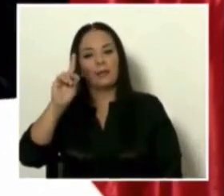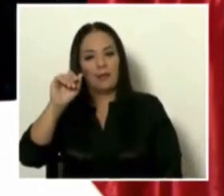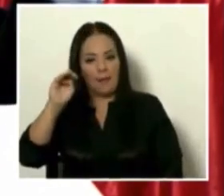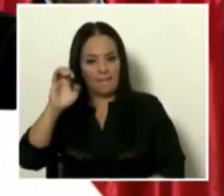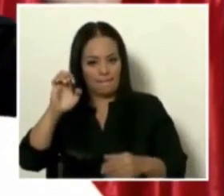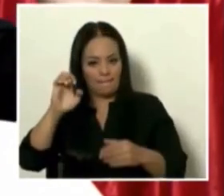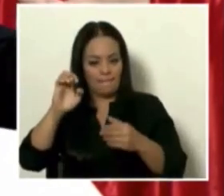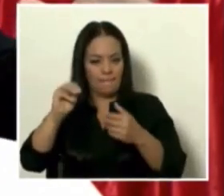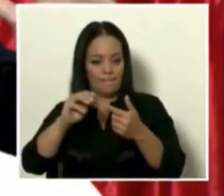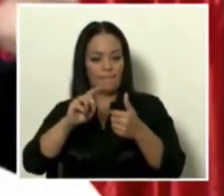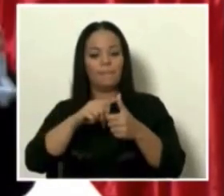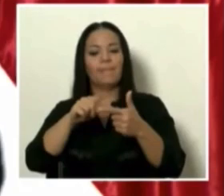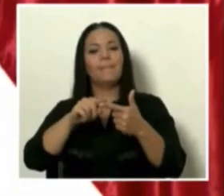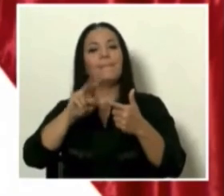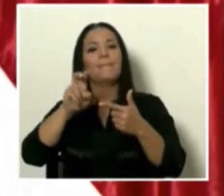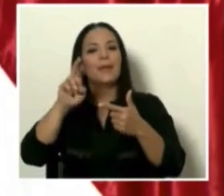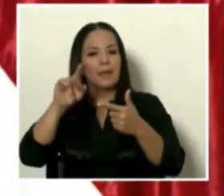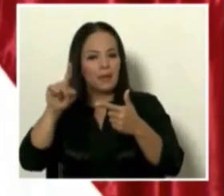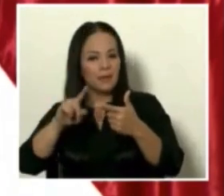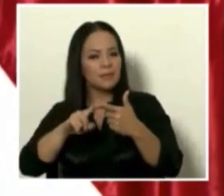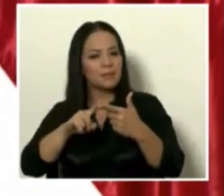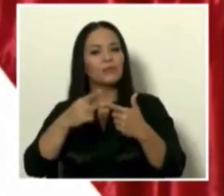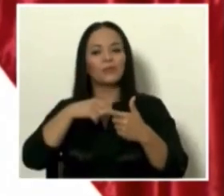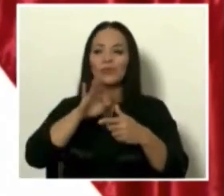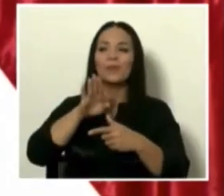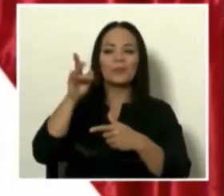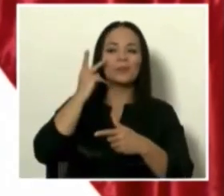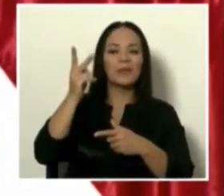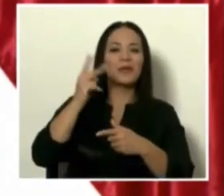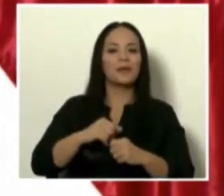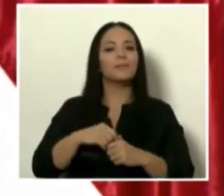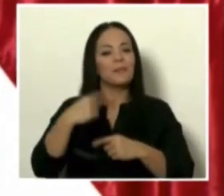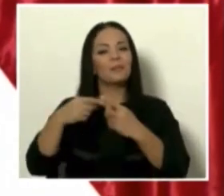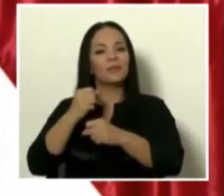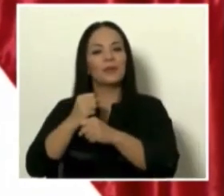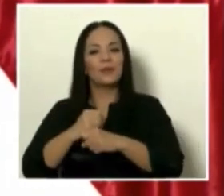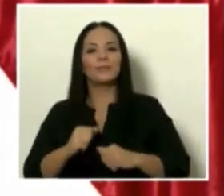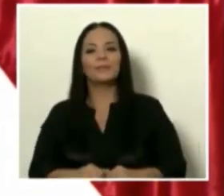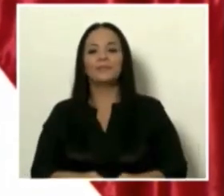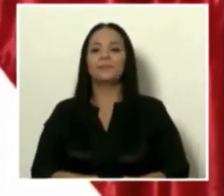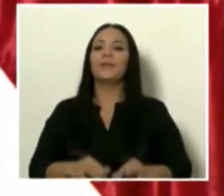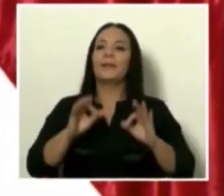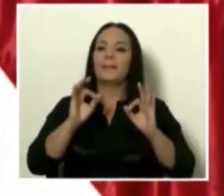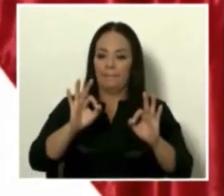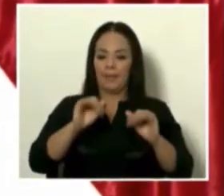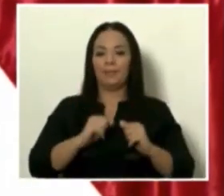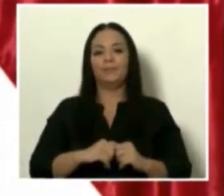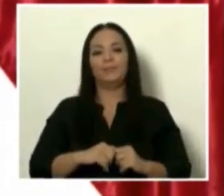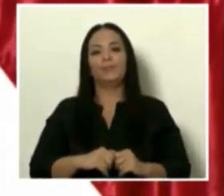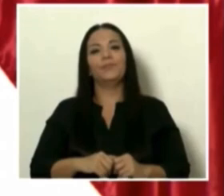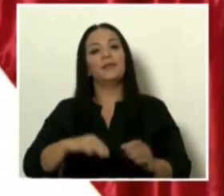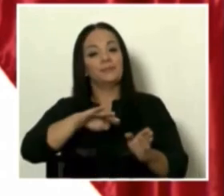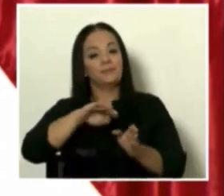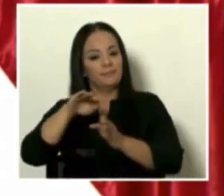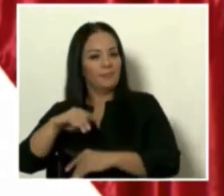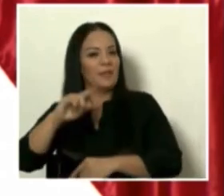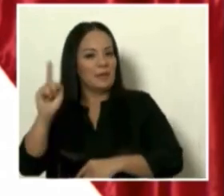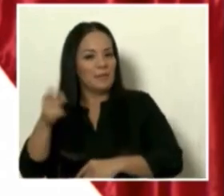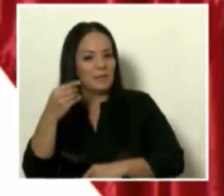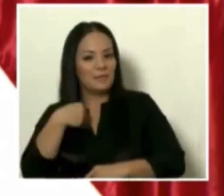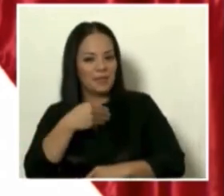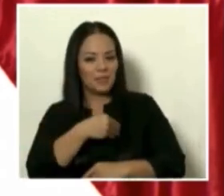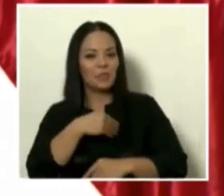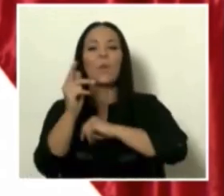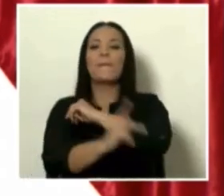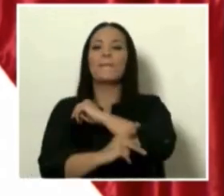a muchos puertos. Si hay que ir a verlo ahí, vamos a ir a trabajar. Aprovechando eso, el primer ministro de los Países